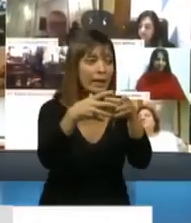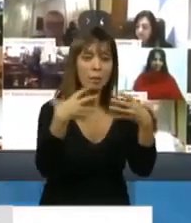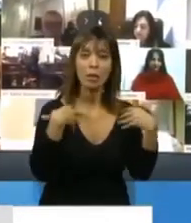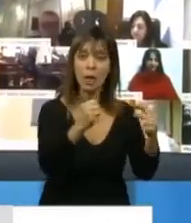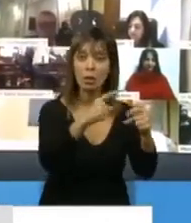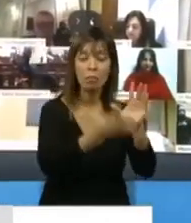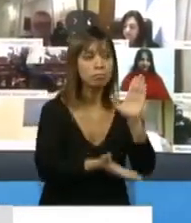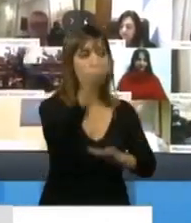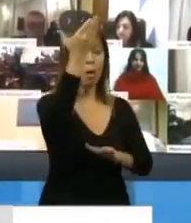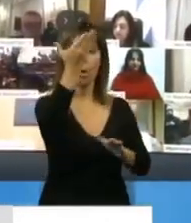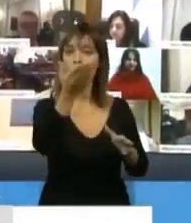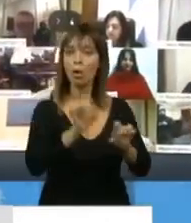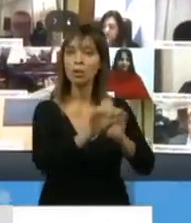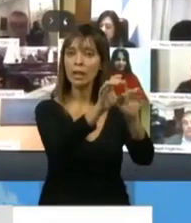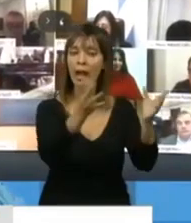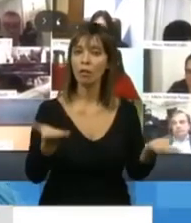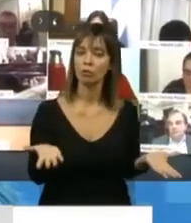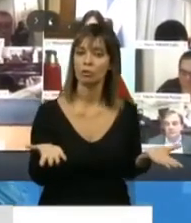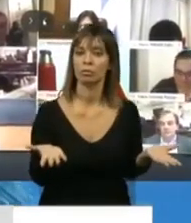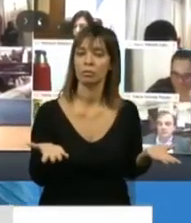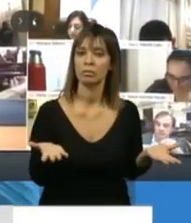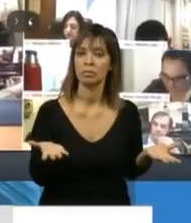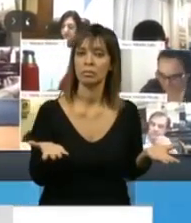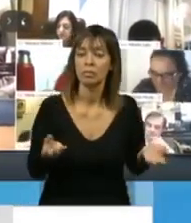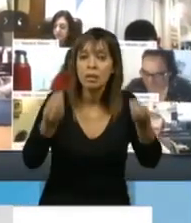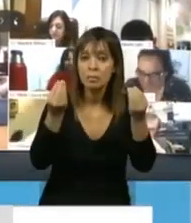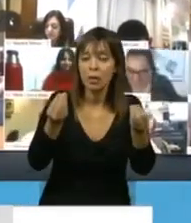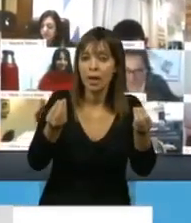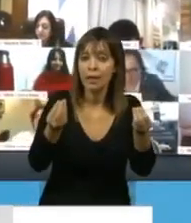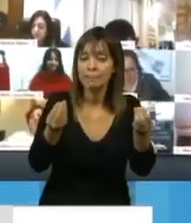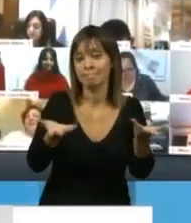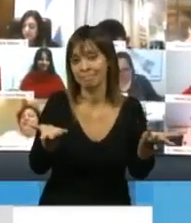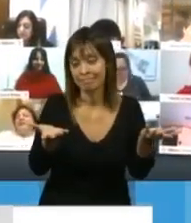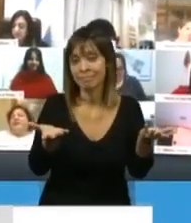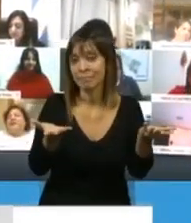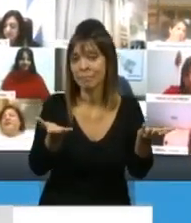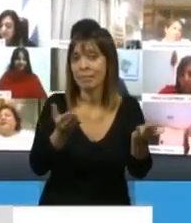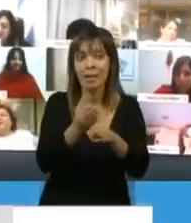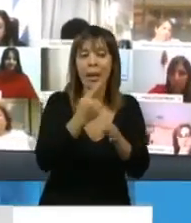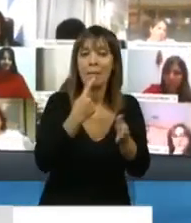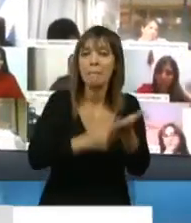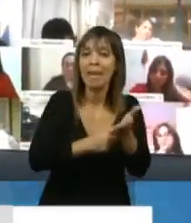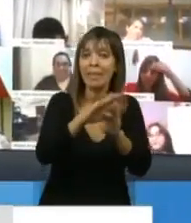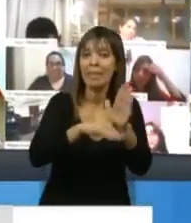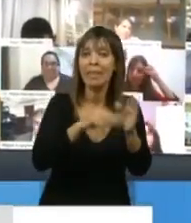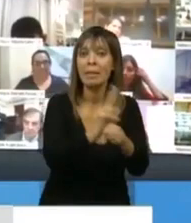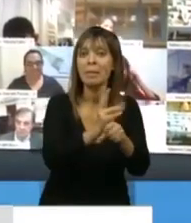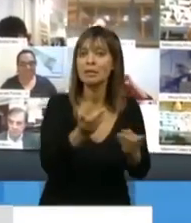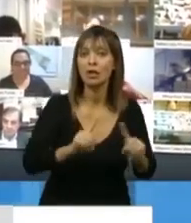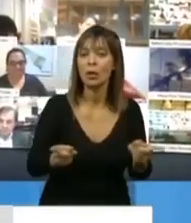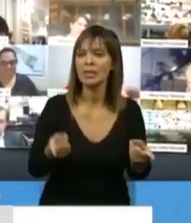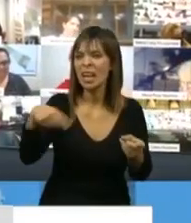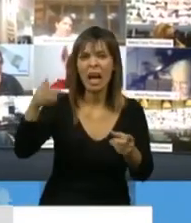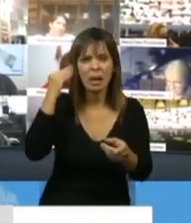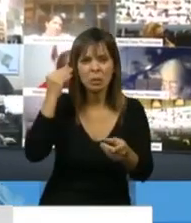plazo total, porque justamente no se han tomado las medidas preventivas. Acá hemos escuchado